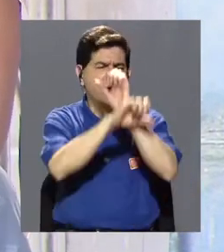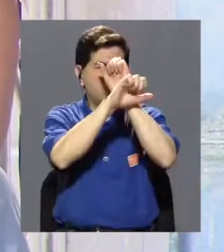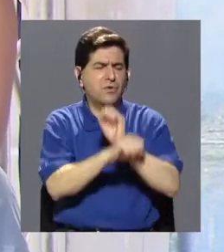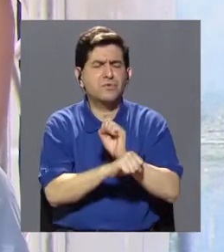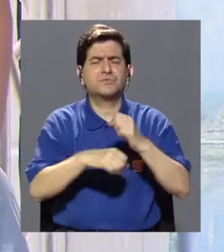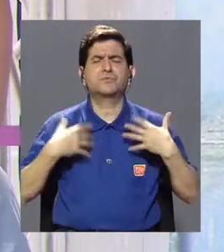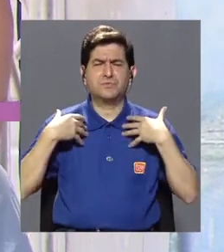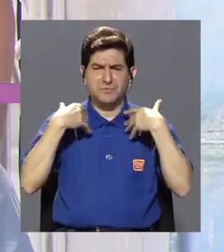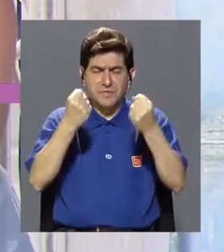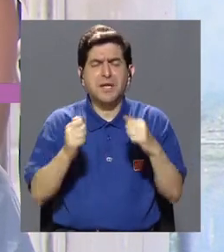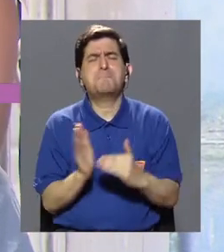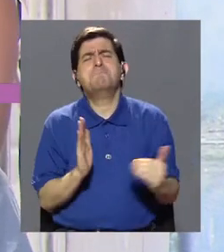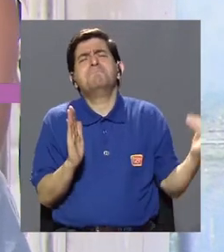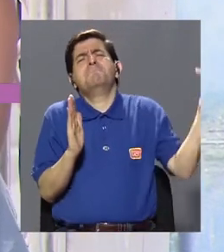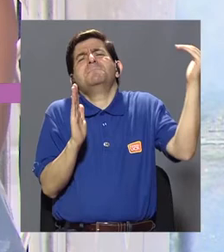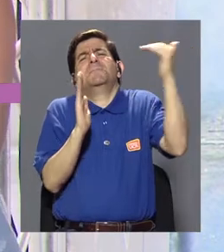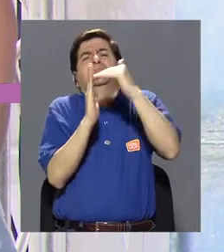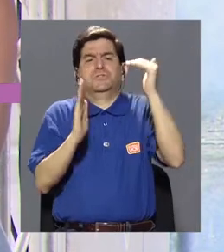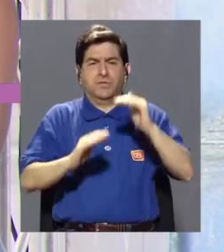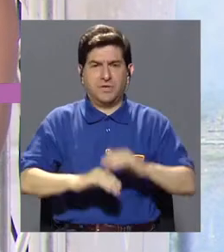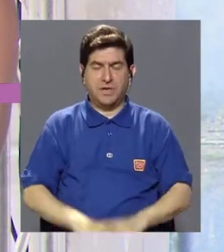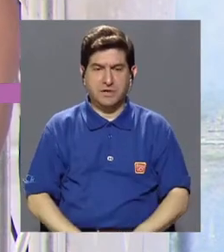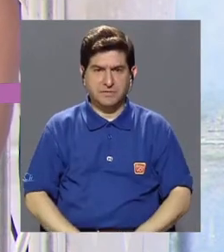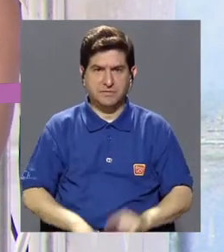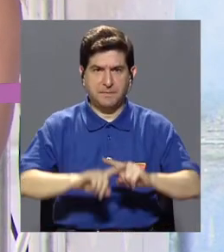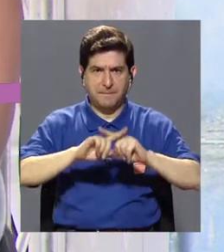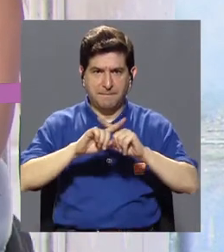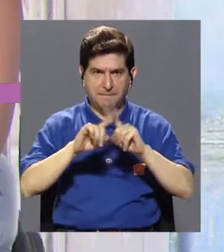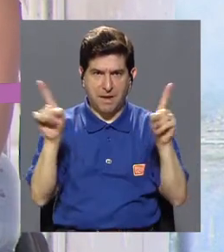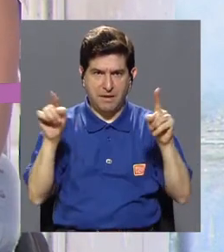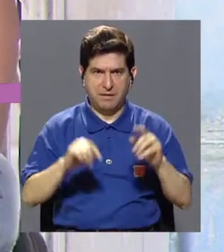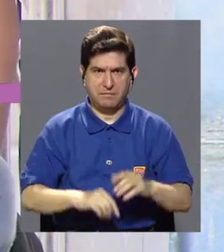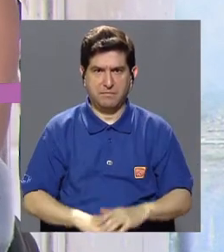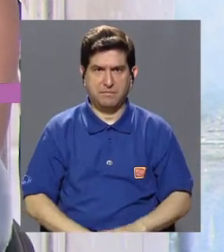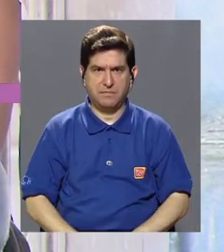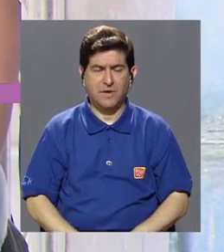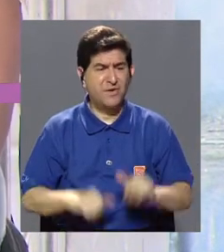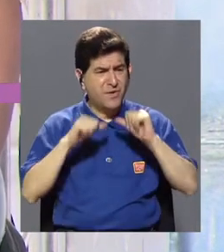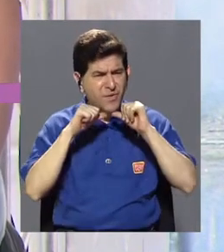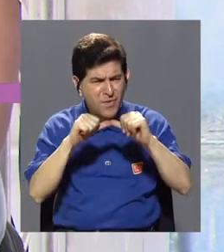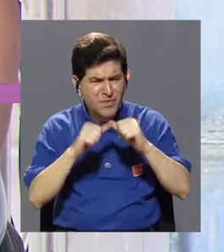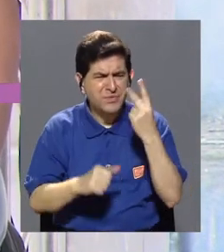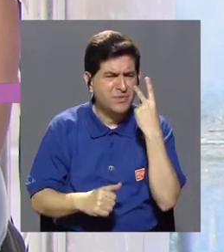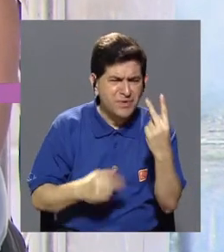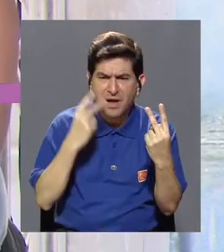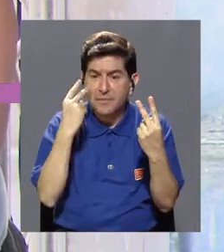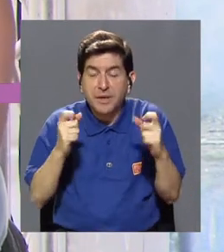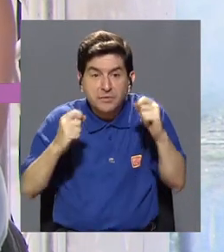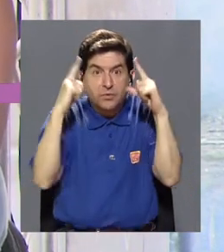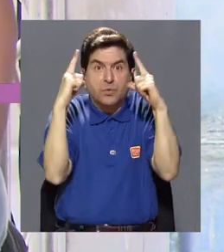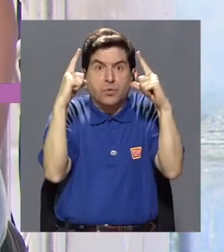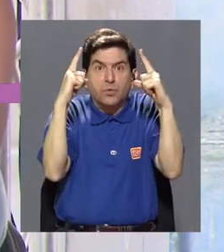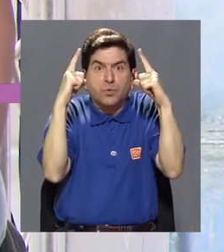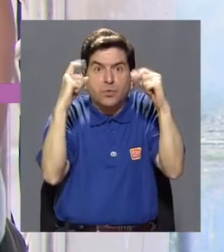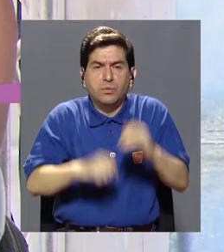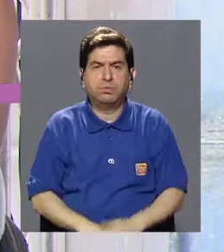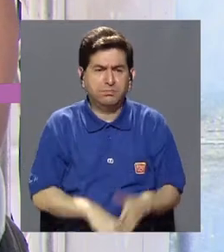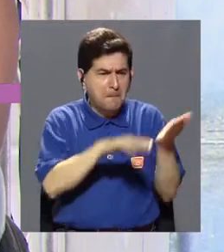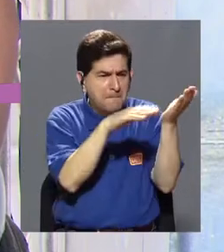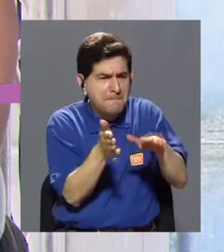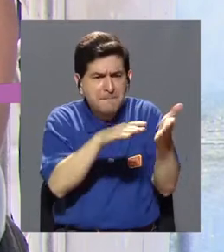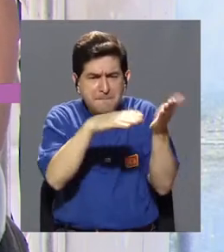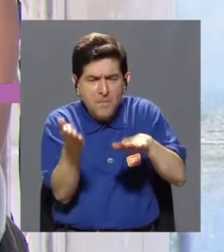de riesgo, de los hábitos saludables, hay millones. Pero entonces, ¿por qué seguimos viendo con